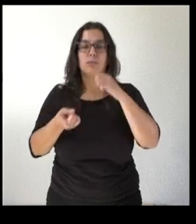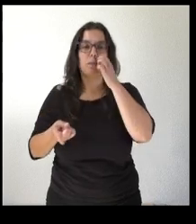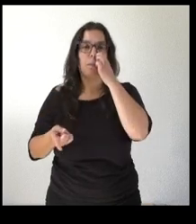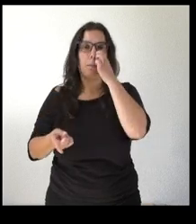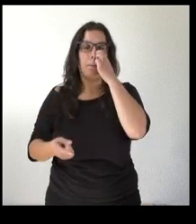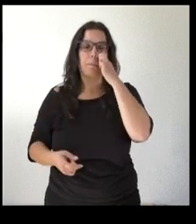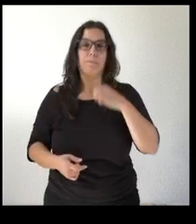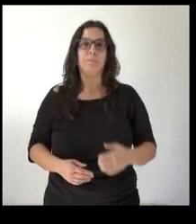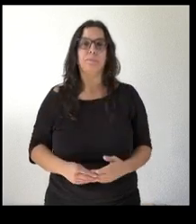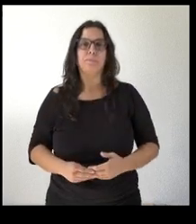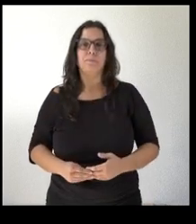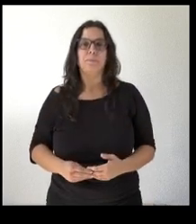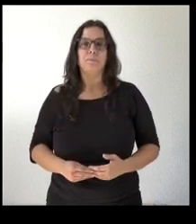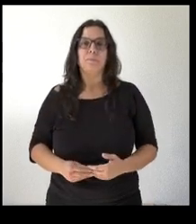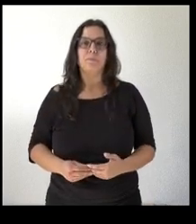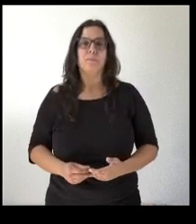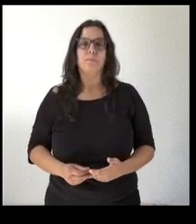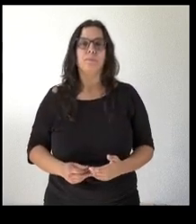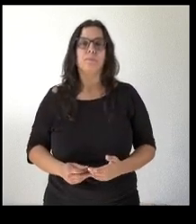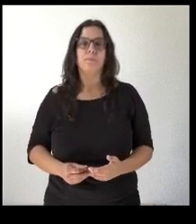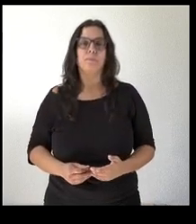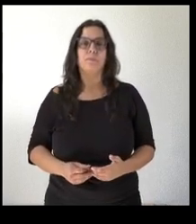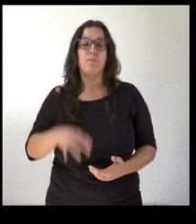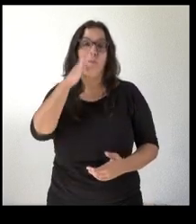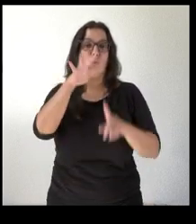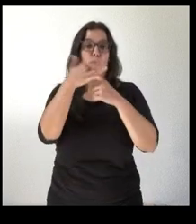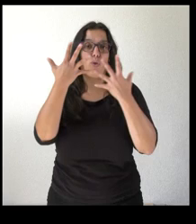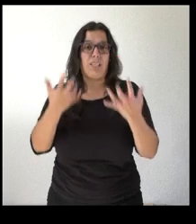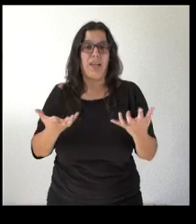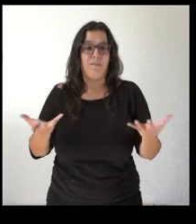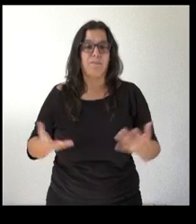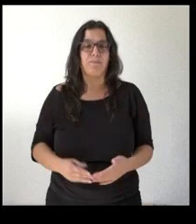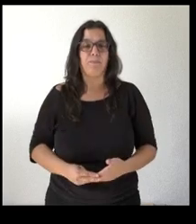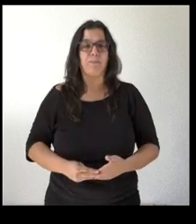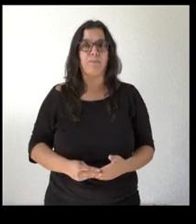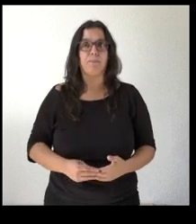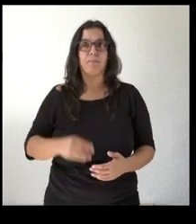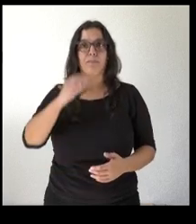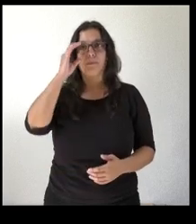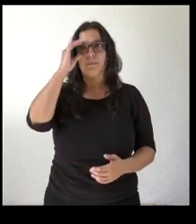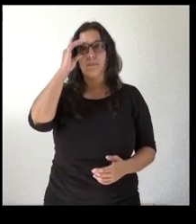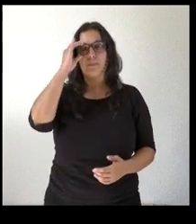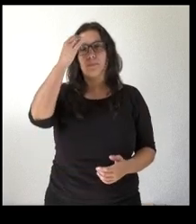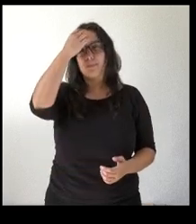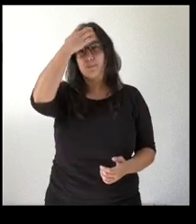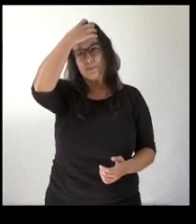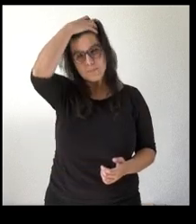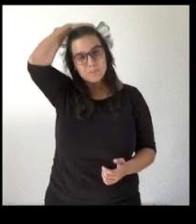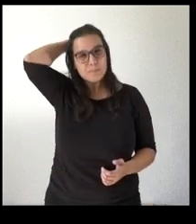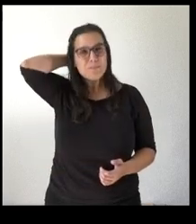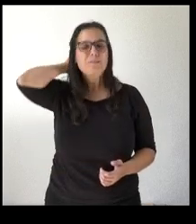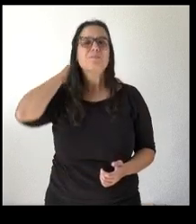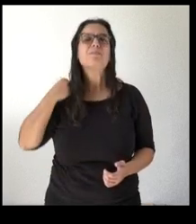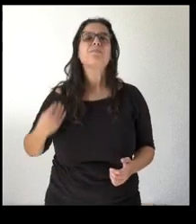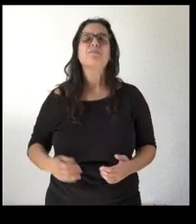posibilidad de tratamiento en la situación de sequía actual que tiene Castilla y al portavoz le preguntaría